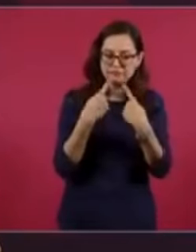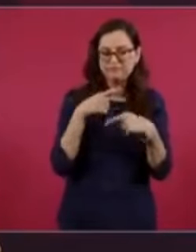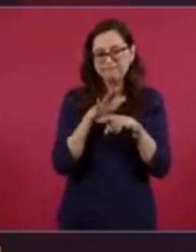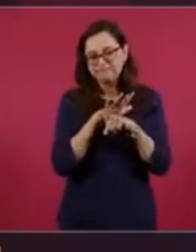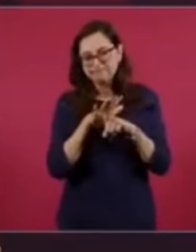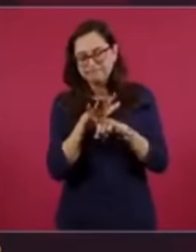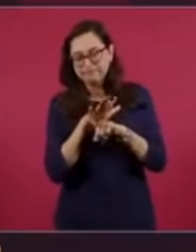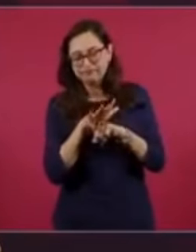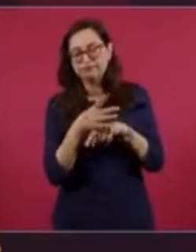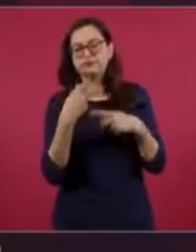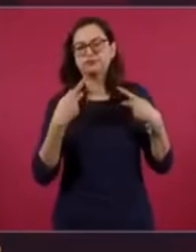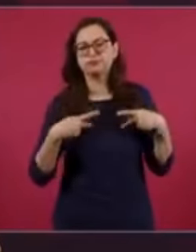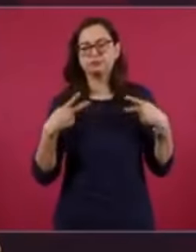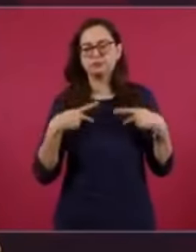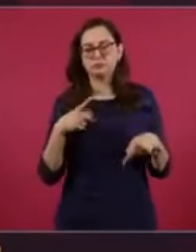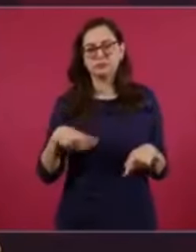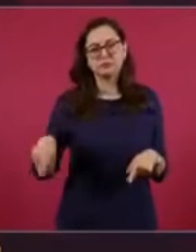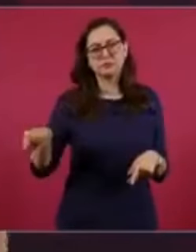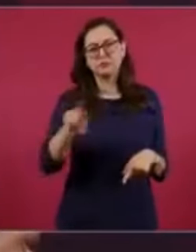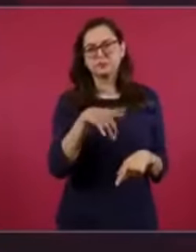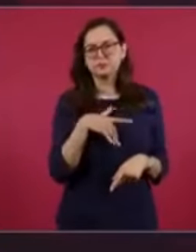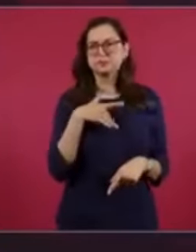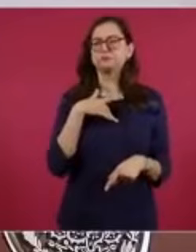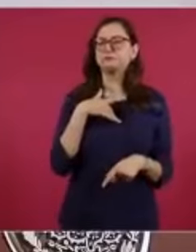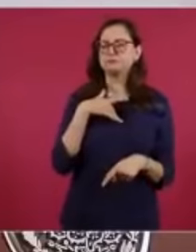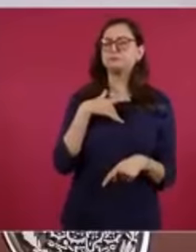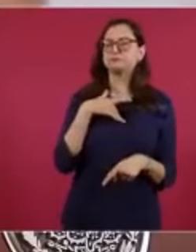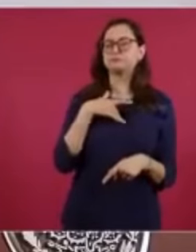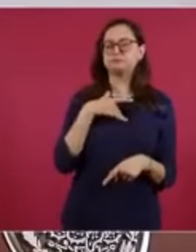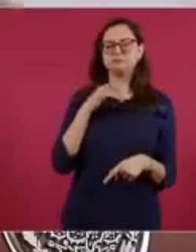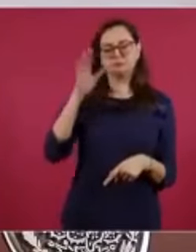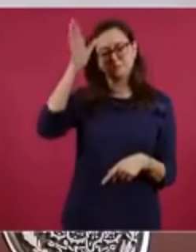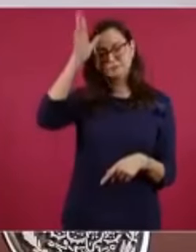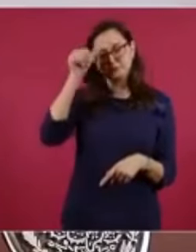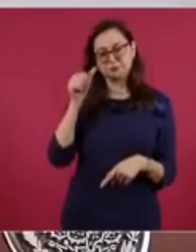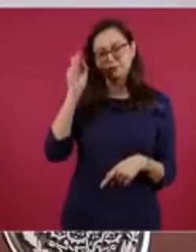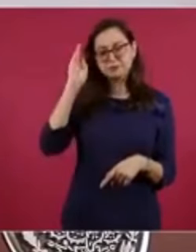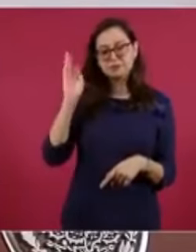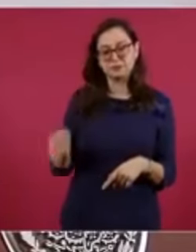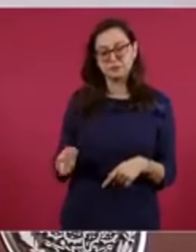está